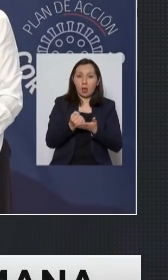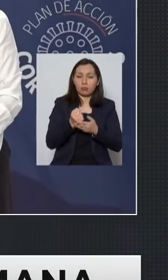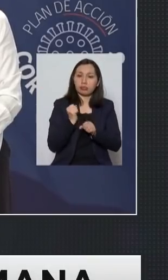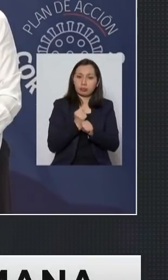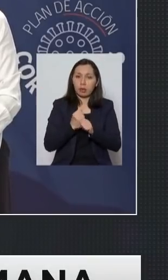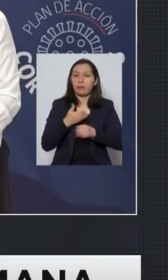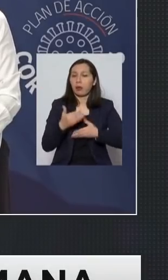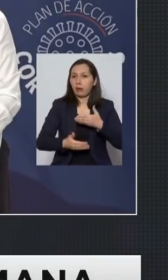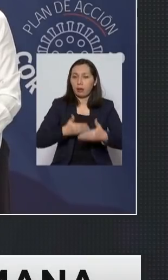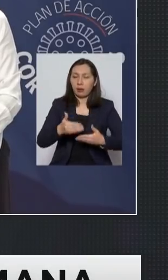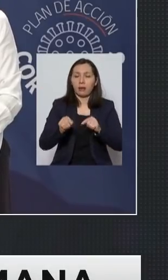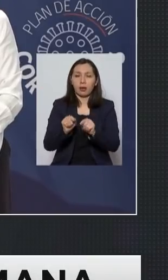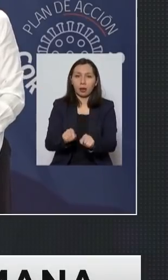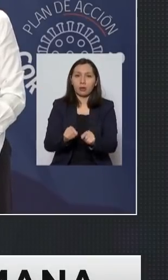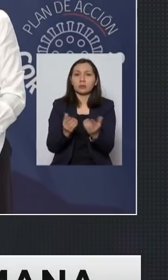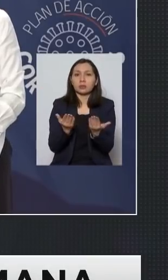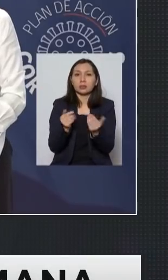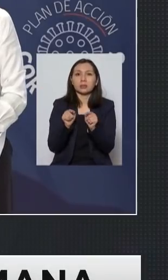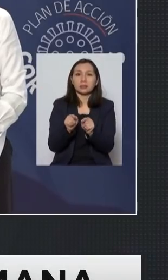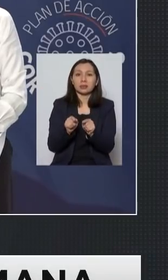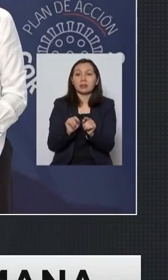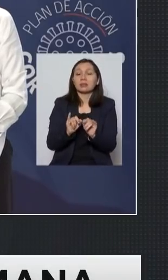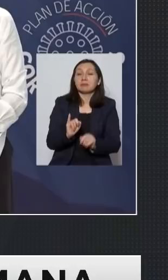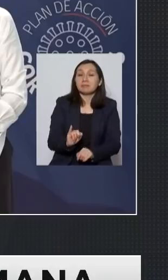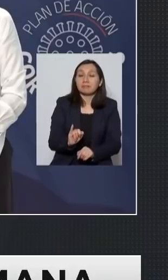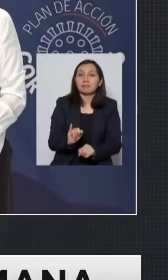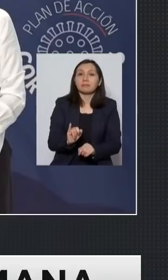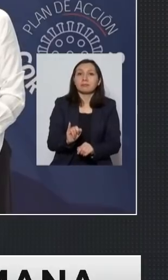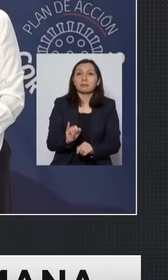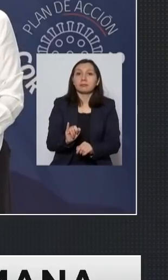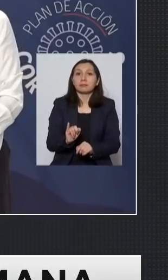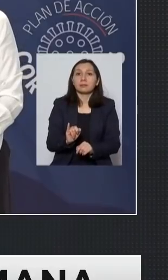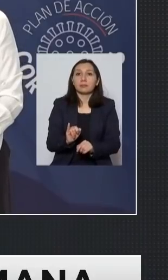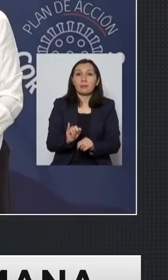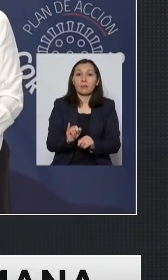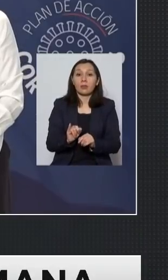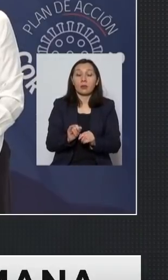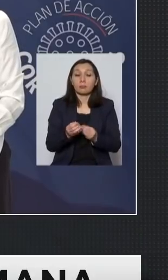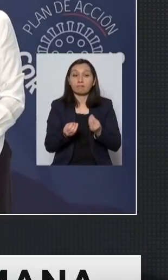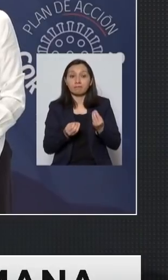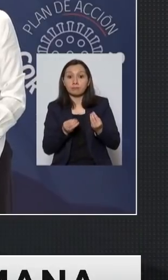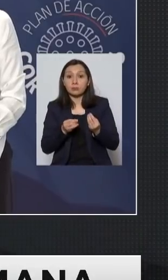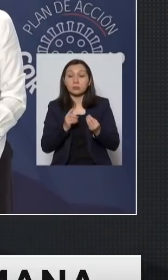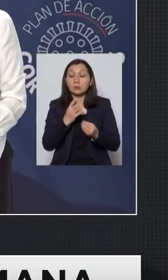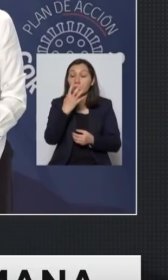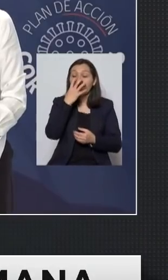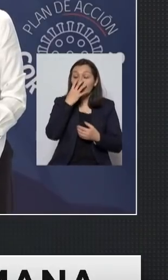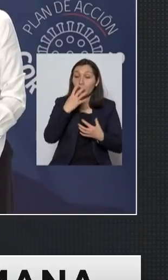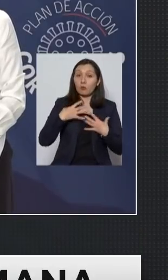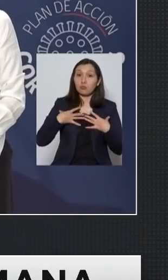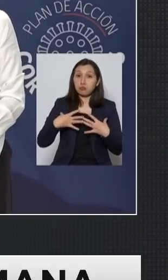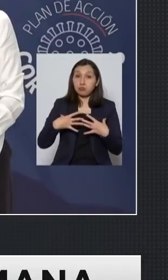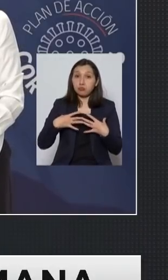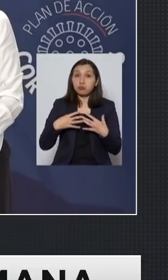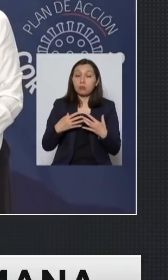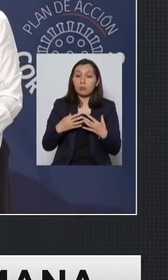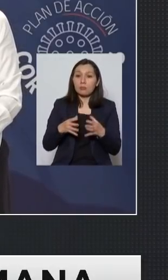el trabajo que se requiere si es que la necesidad de ventiladores mecánicos